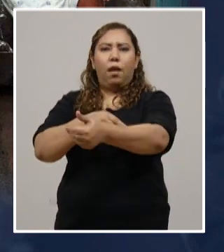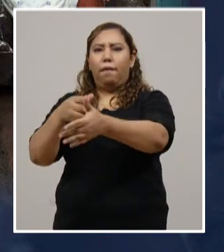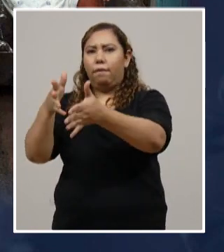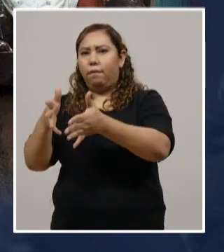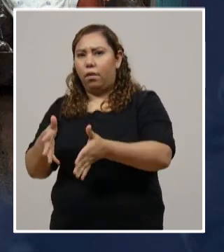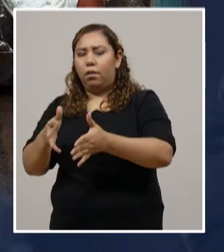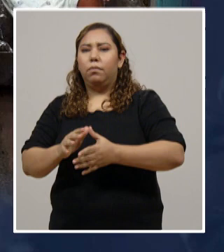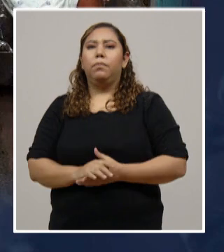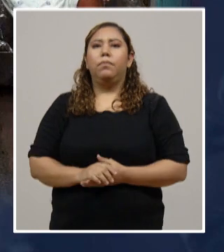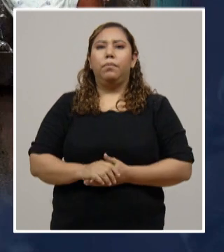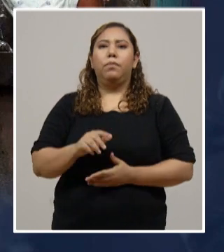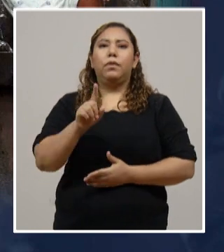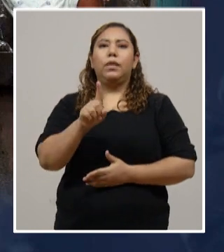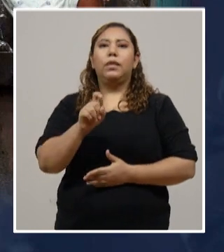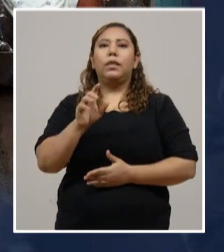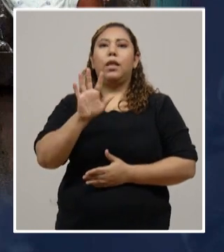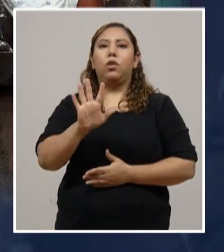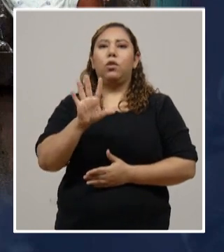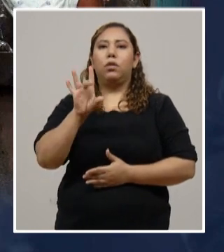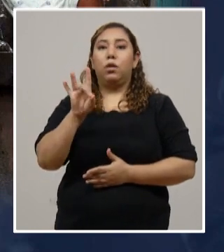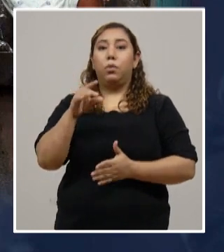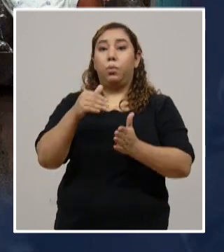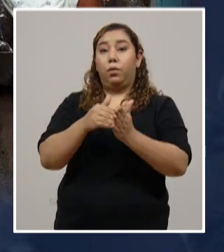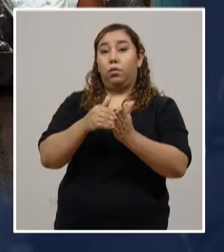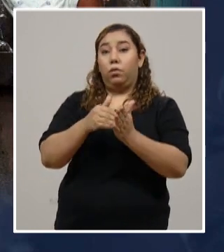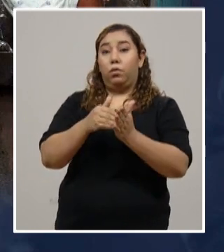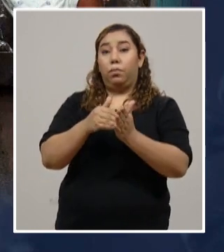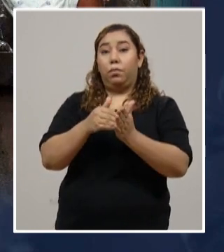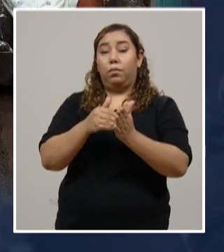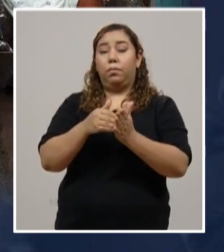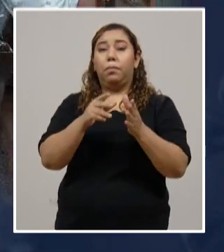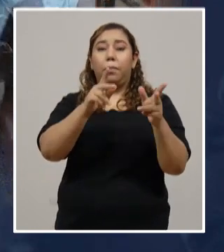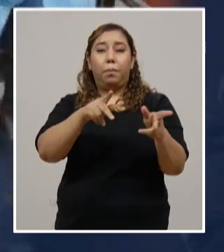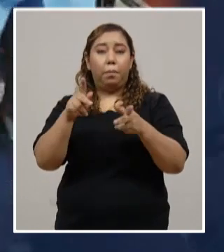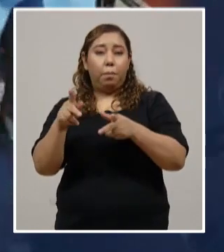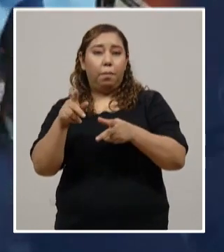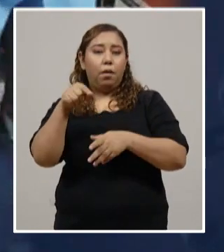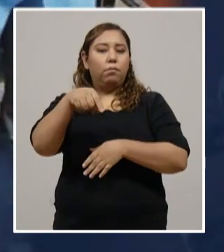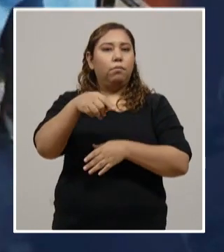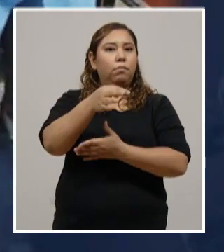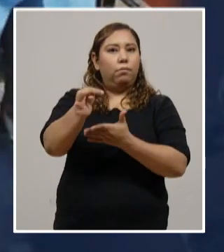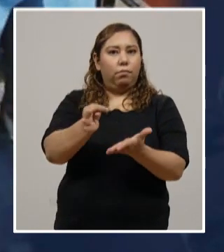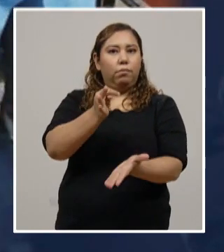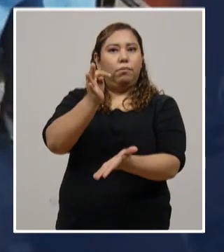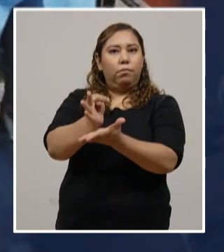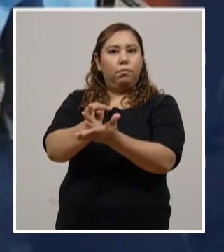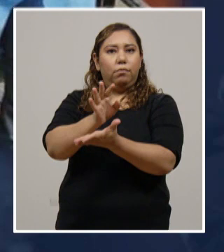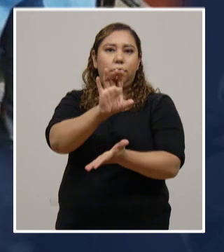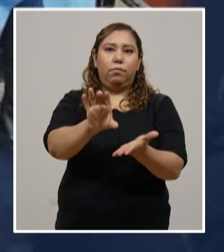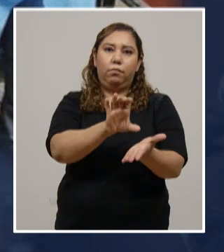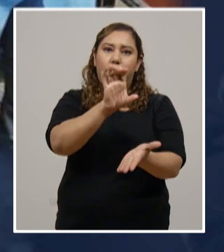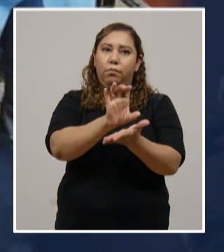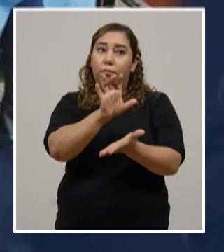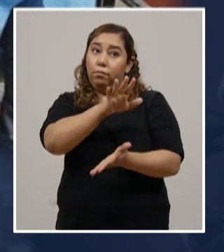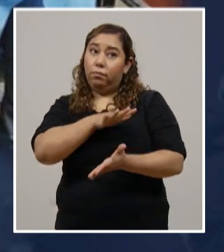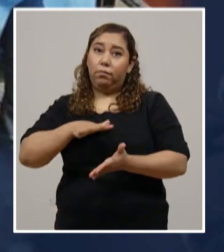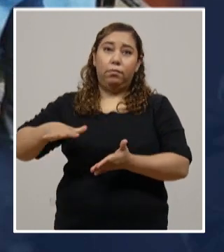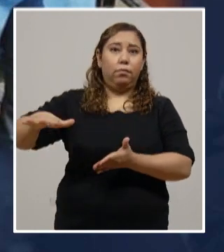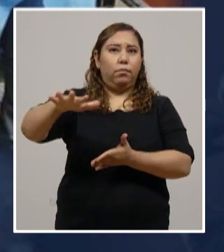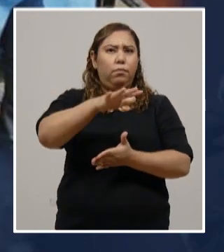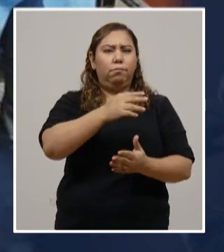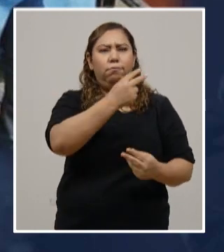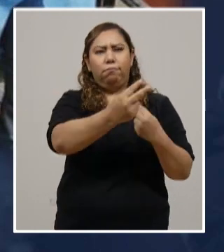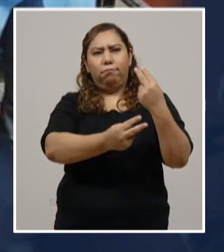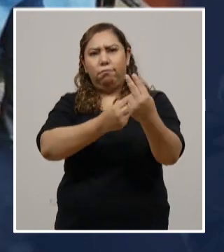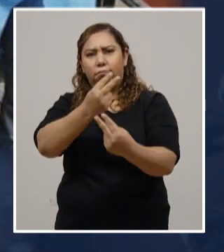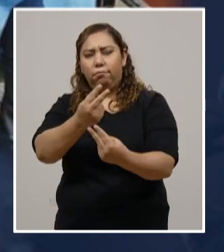a más de 158,000 personas solo en el Distrito Central Tegucigalpa y Comayagüela. Se han entregado